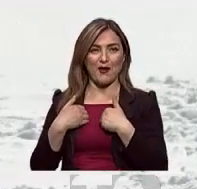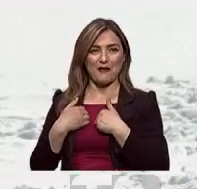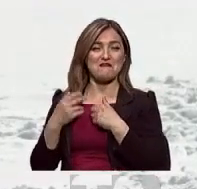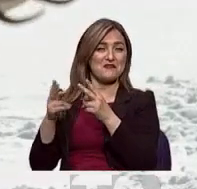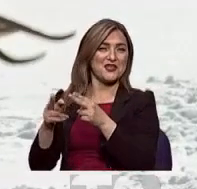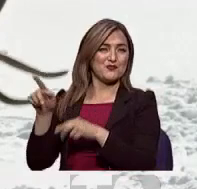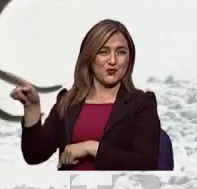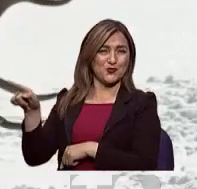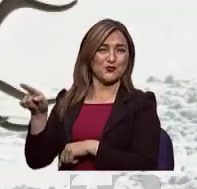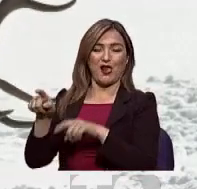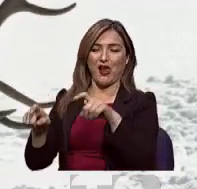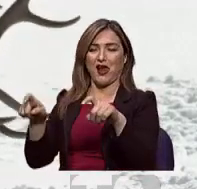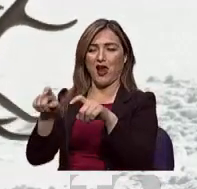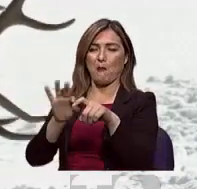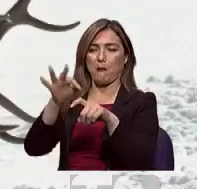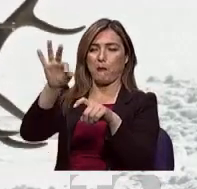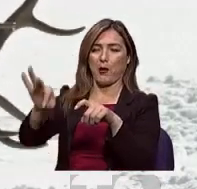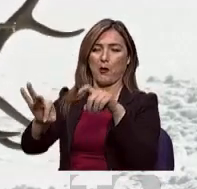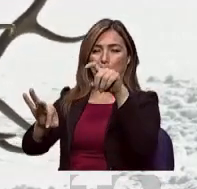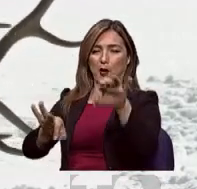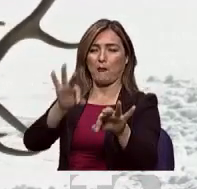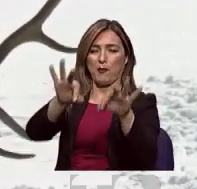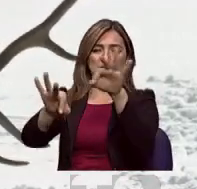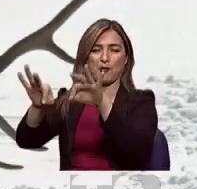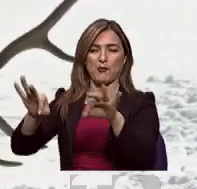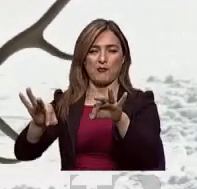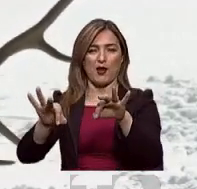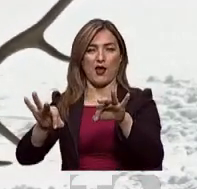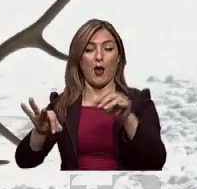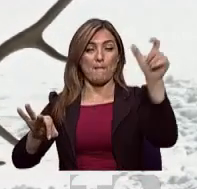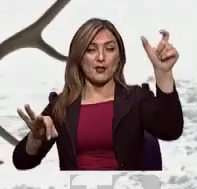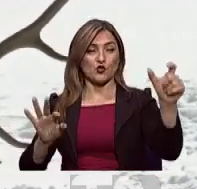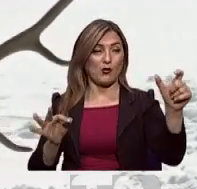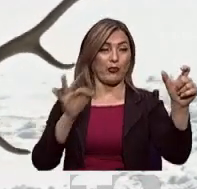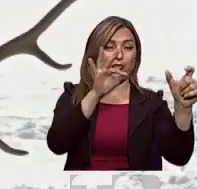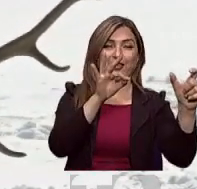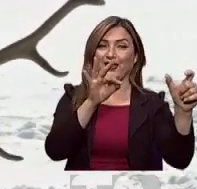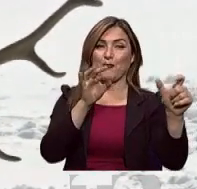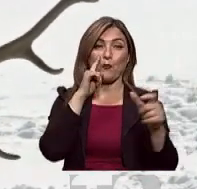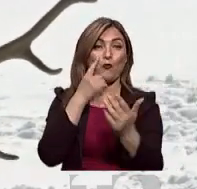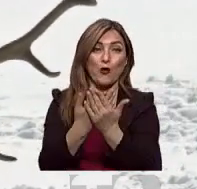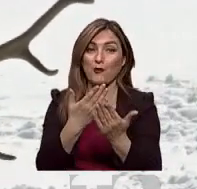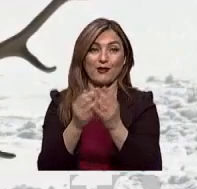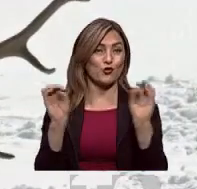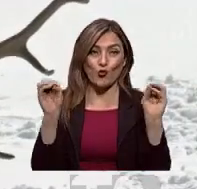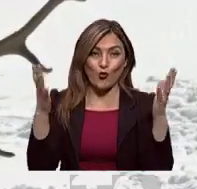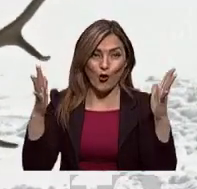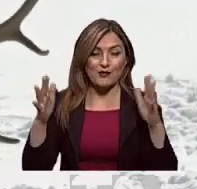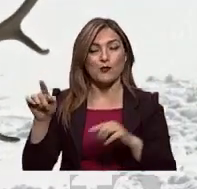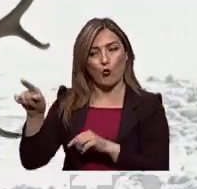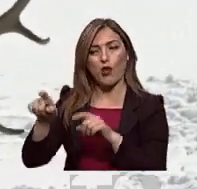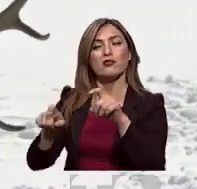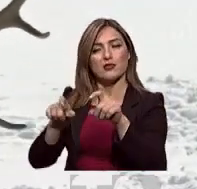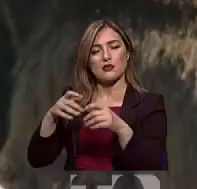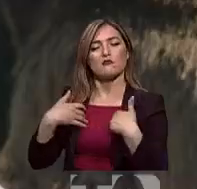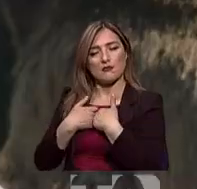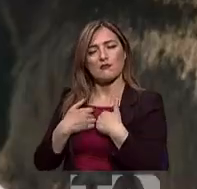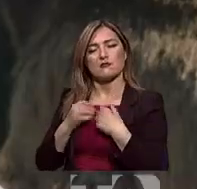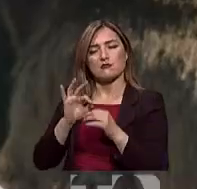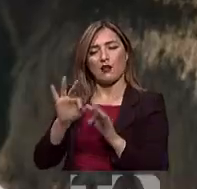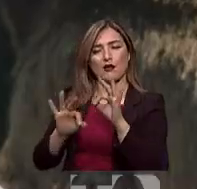mismos ciervos pueden pasarle a otro ciervo pues el virus del SARS-CoV-2. Y esto de aquí, según lo que los medios